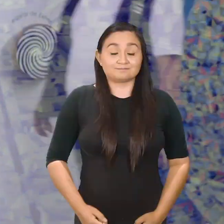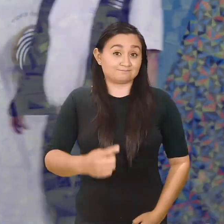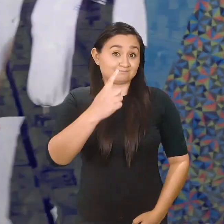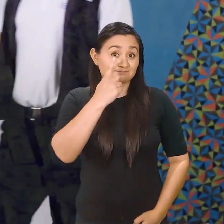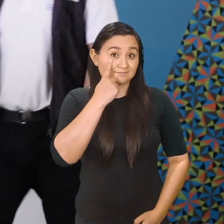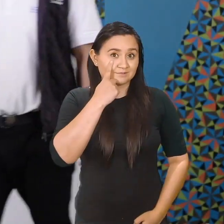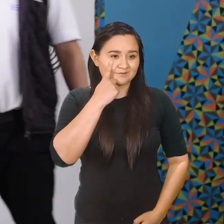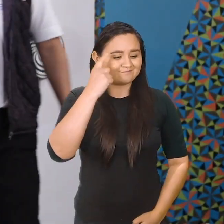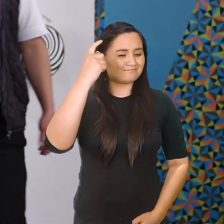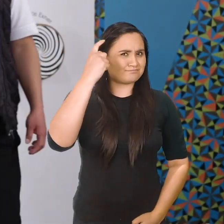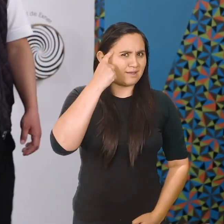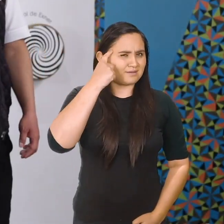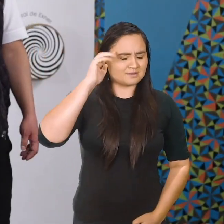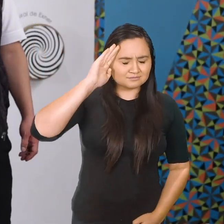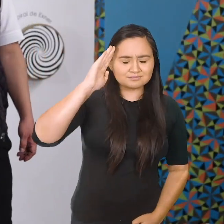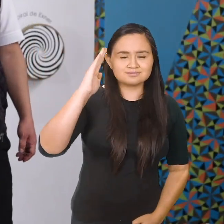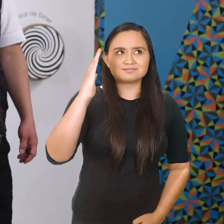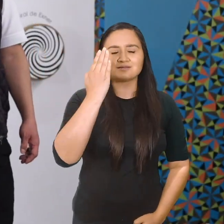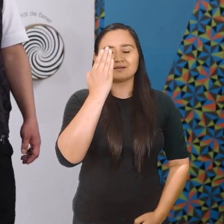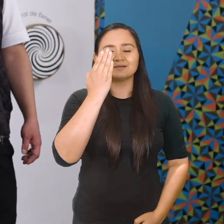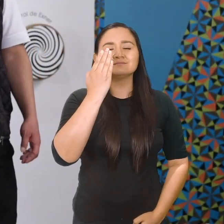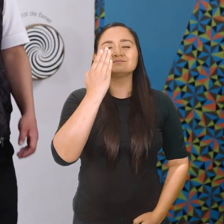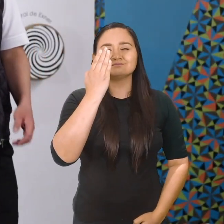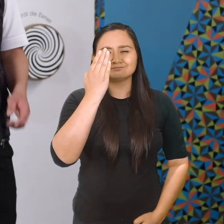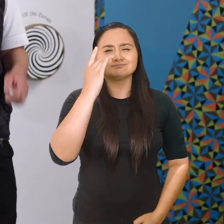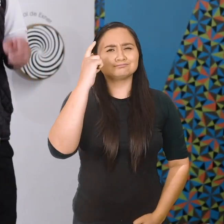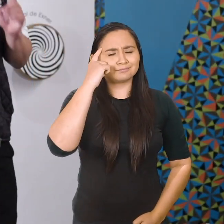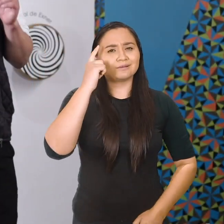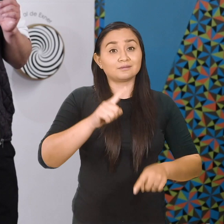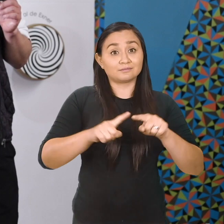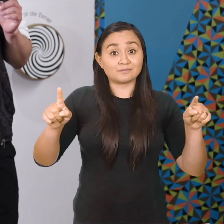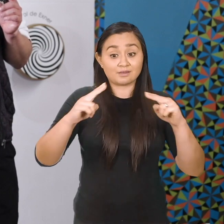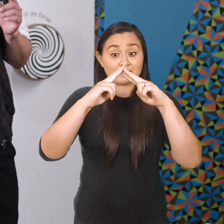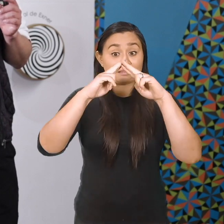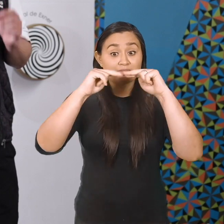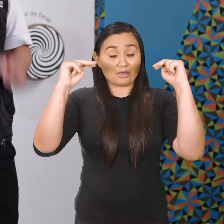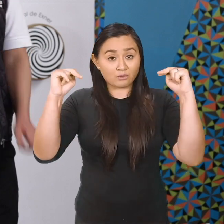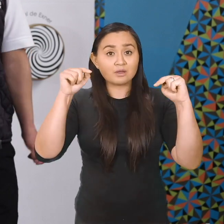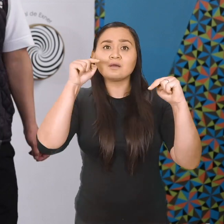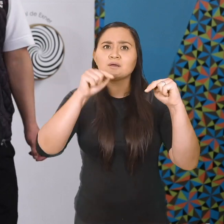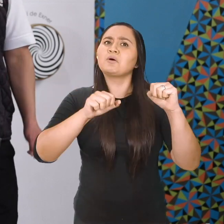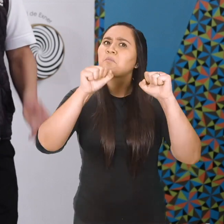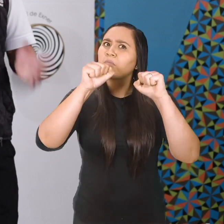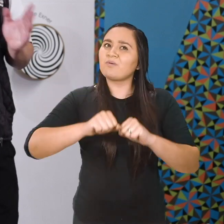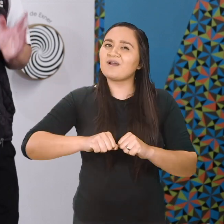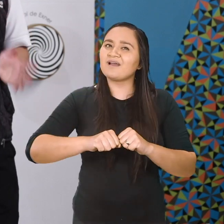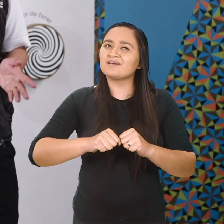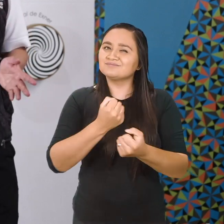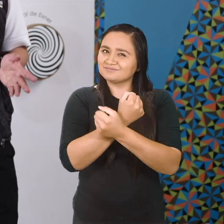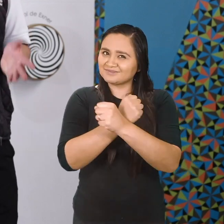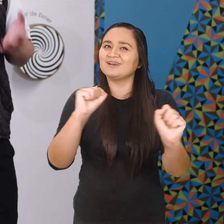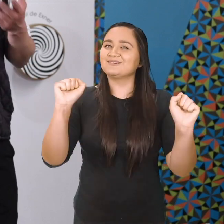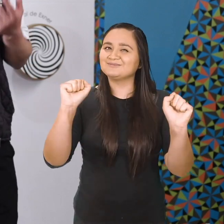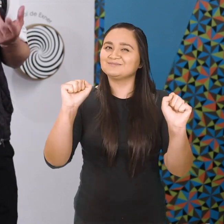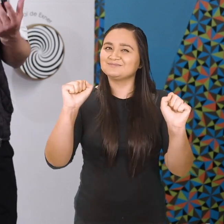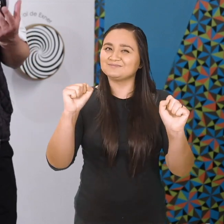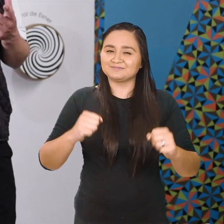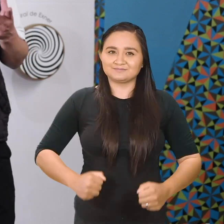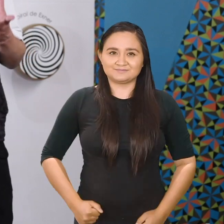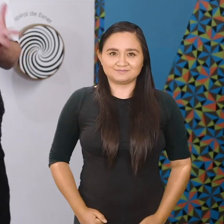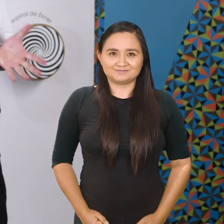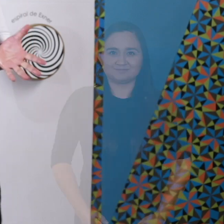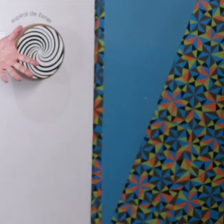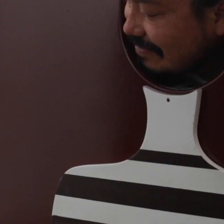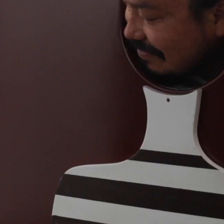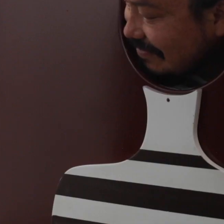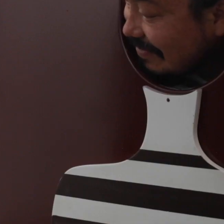Aunque no lo creas, todo inicia con un cambio de mentalidad, con un pensamiento diferente. La naturaleza aún puede